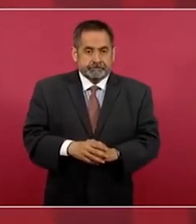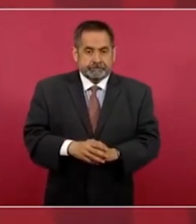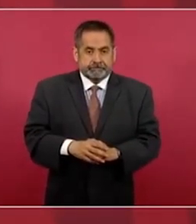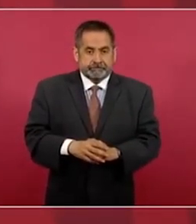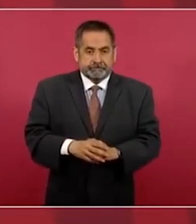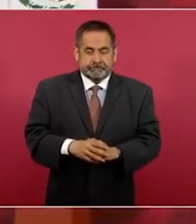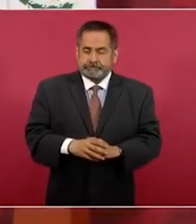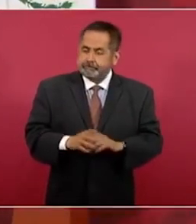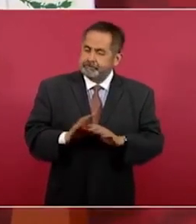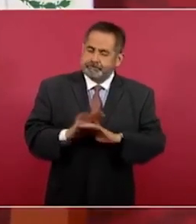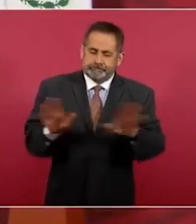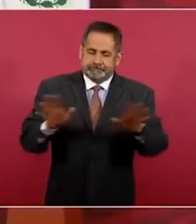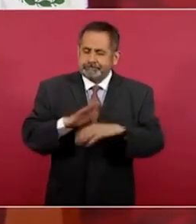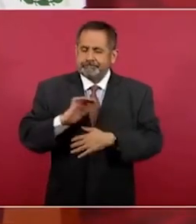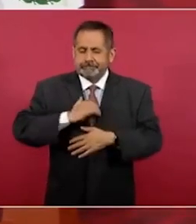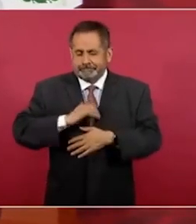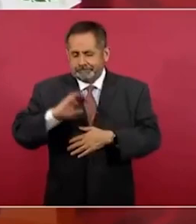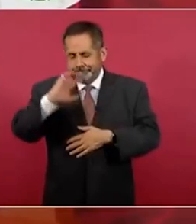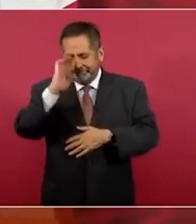ya nosotros sabemos eso.